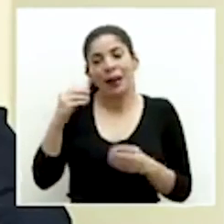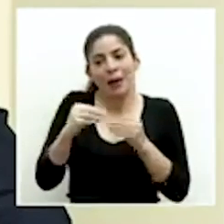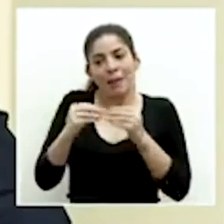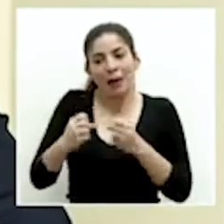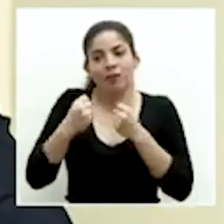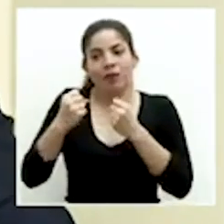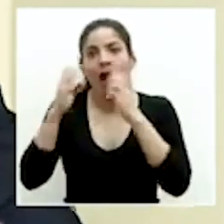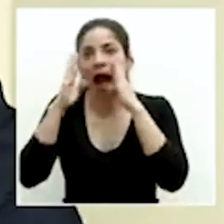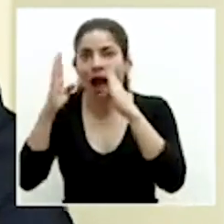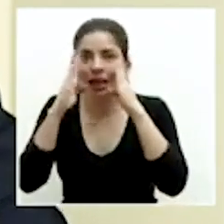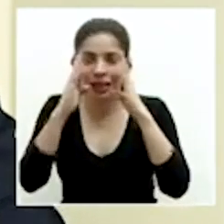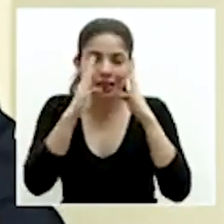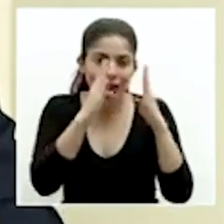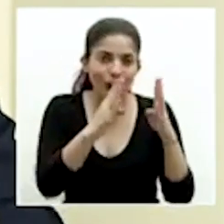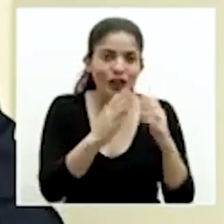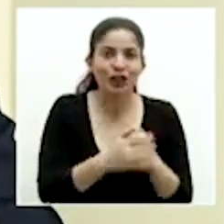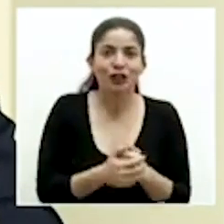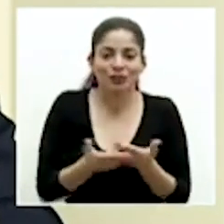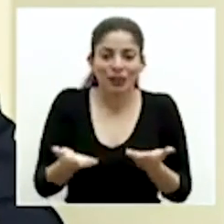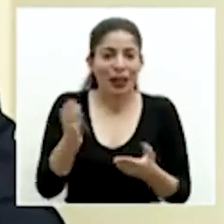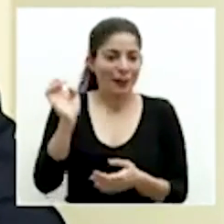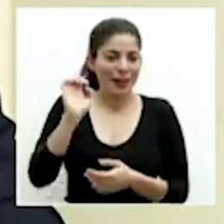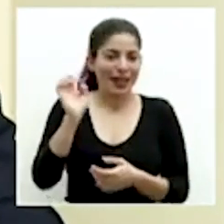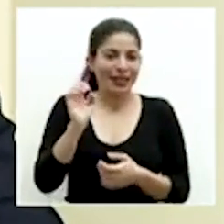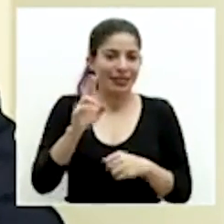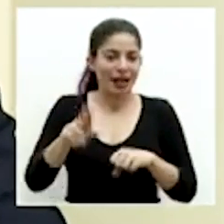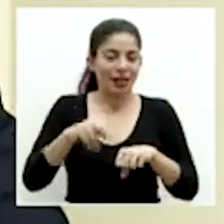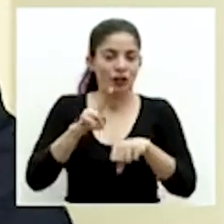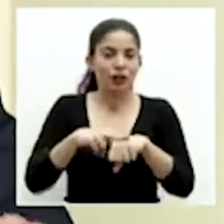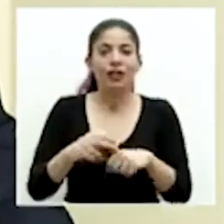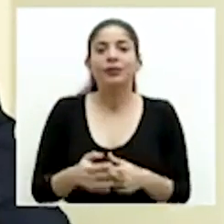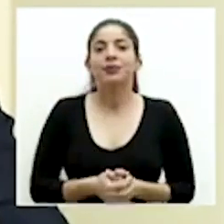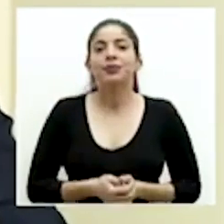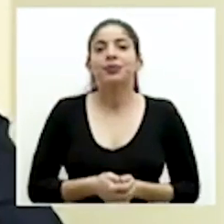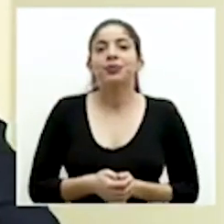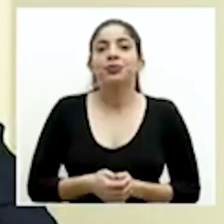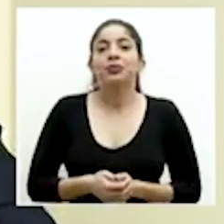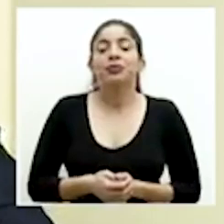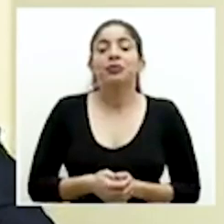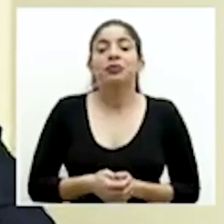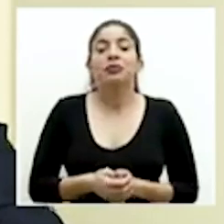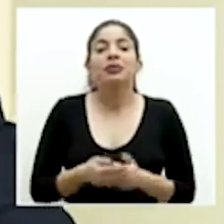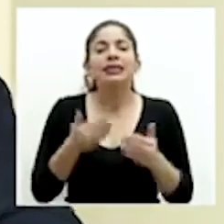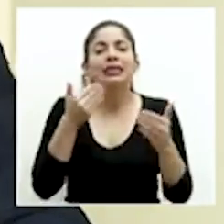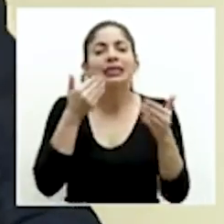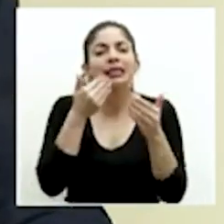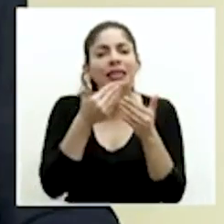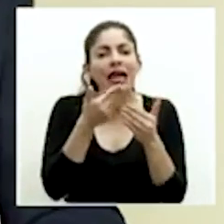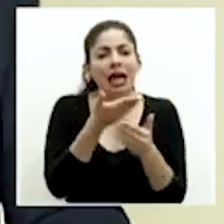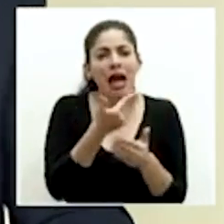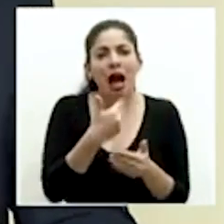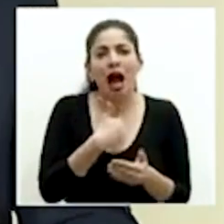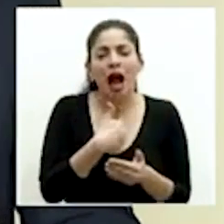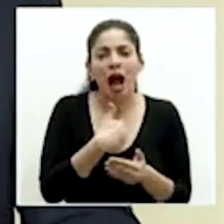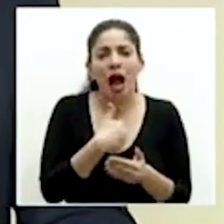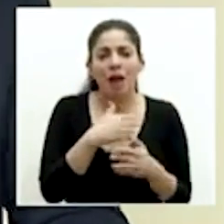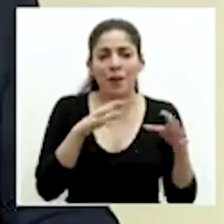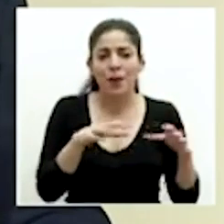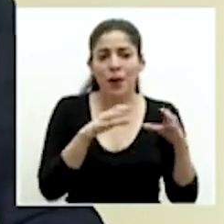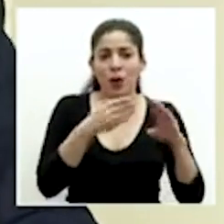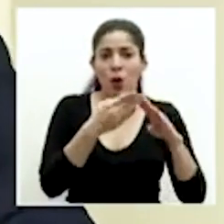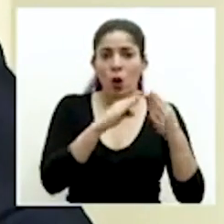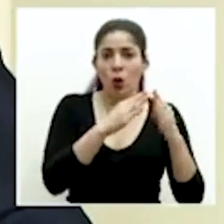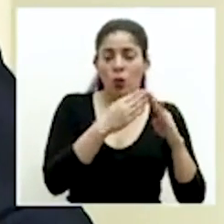precisamente de esta emergencia nacional. La cercanía que tiene precisamente el movimiento